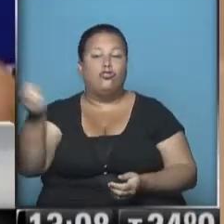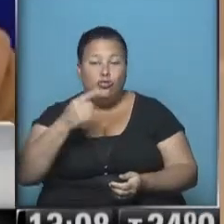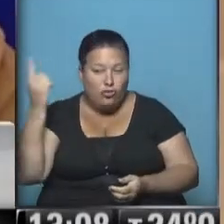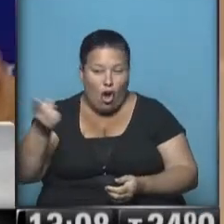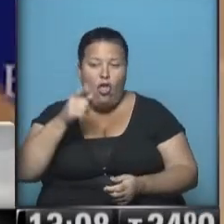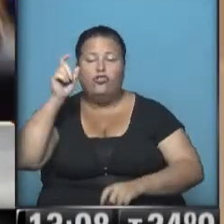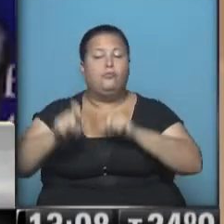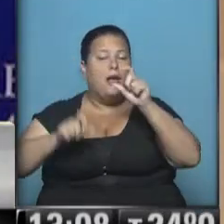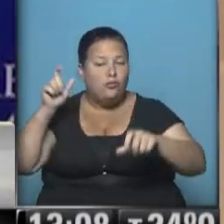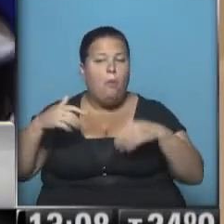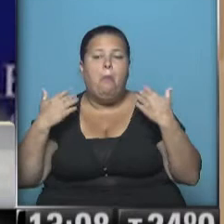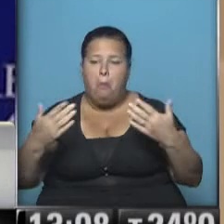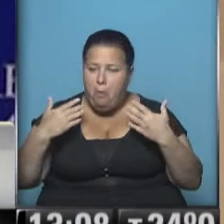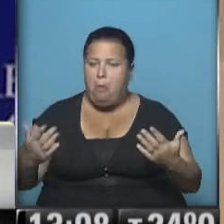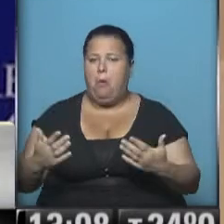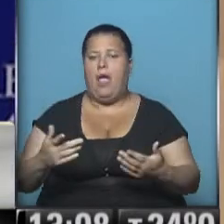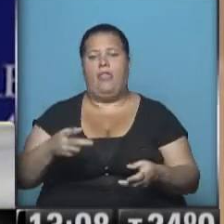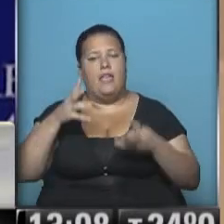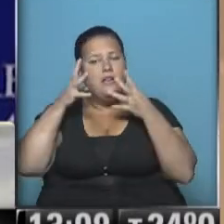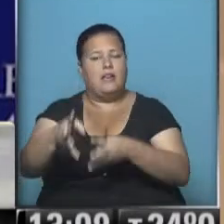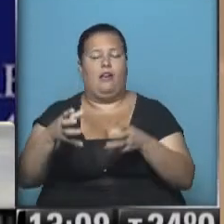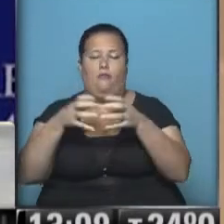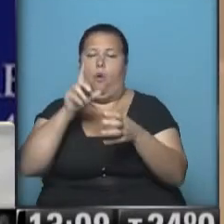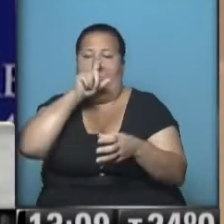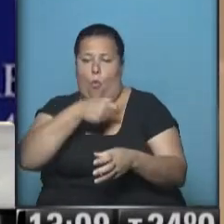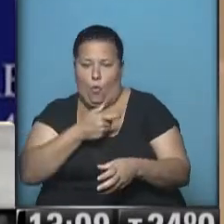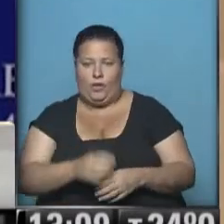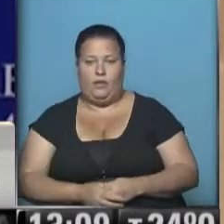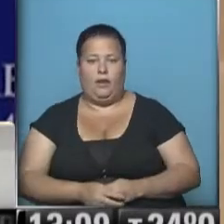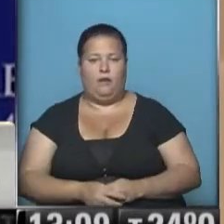son sujetos a la posibilidad de ser atacados por los fondos buitres.